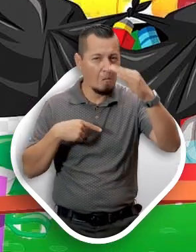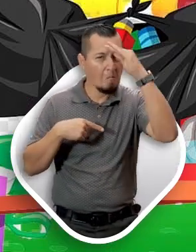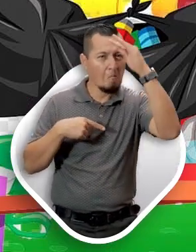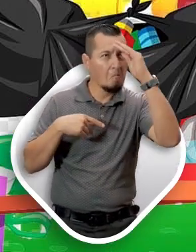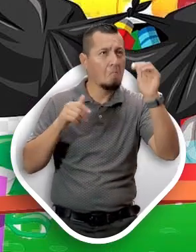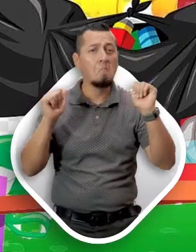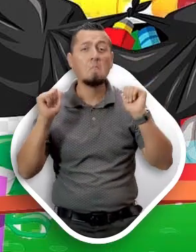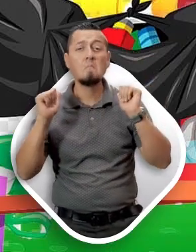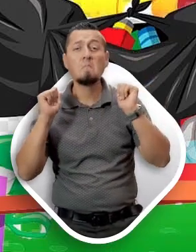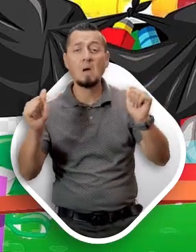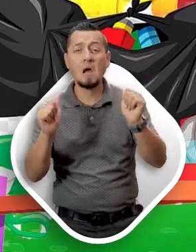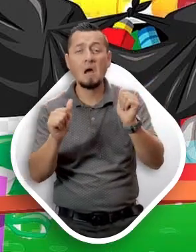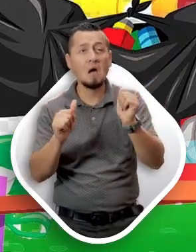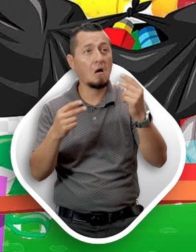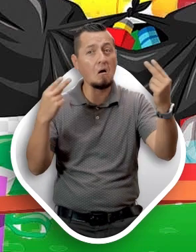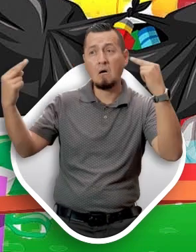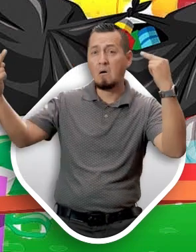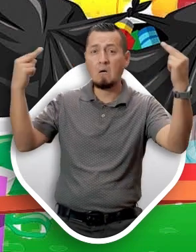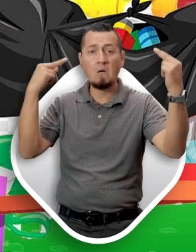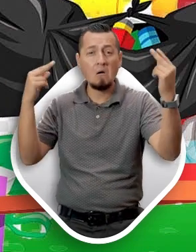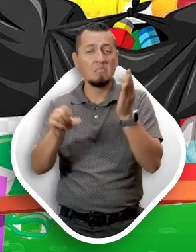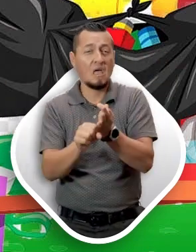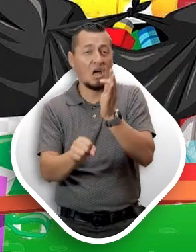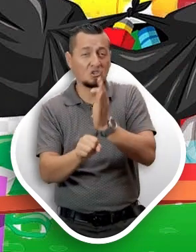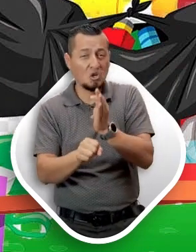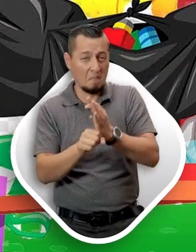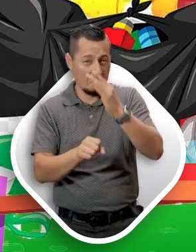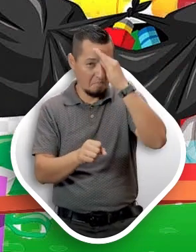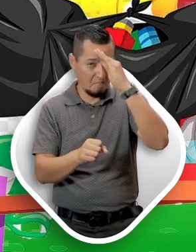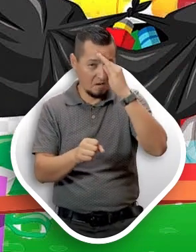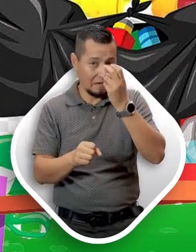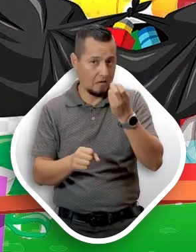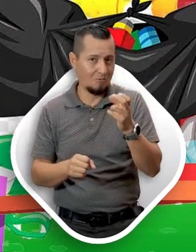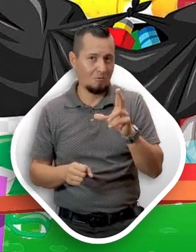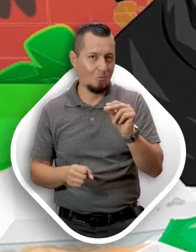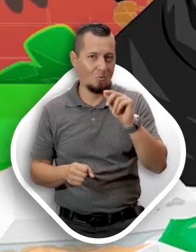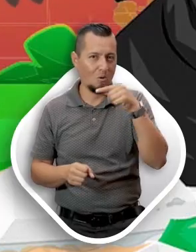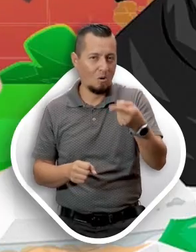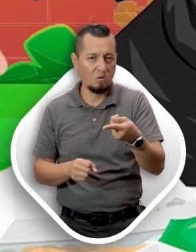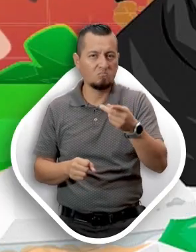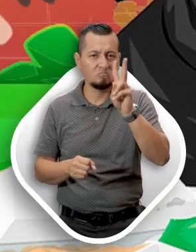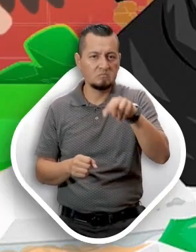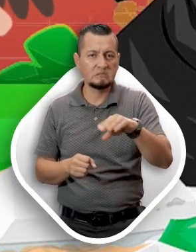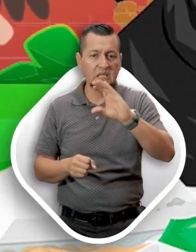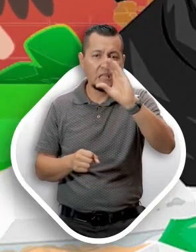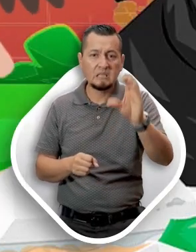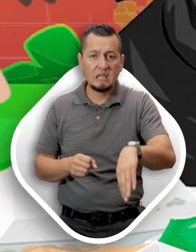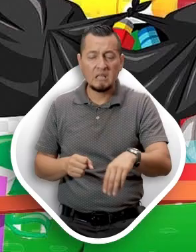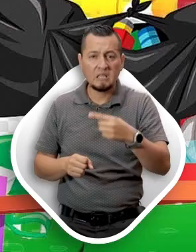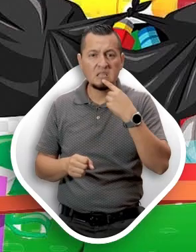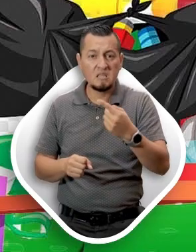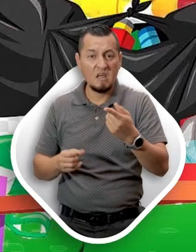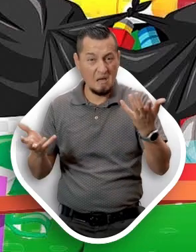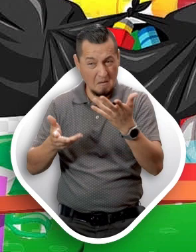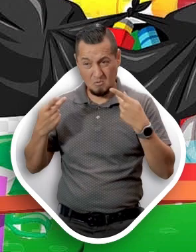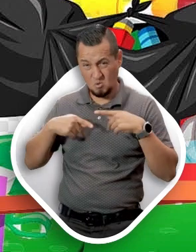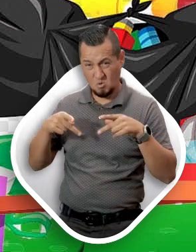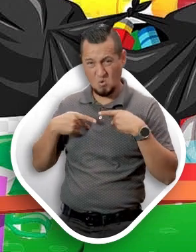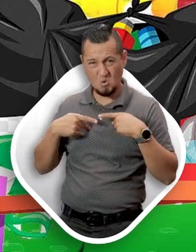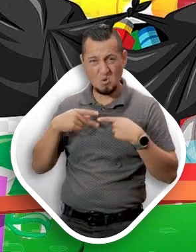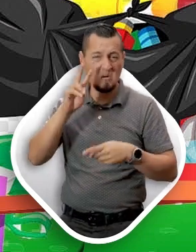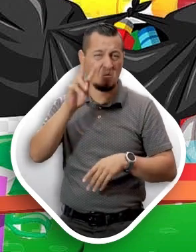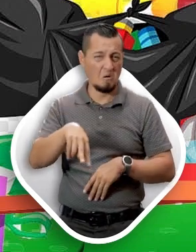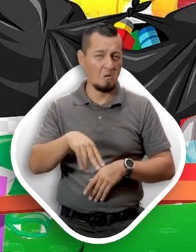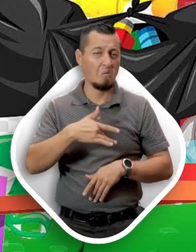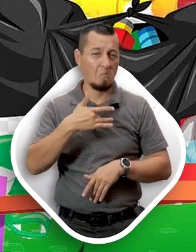pensaron que sería gracioso porque nadie los estaba mirando, pero no lo fue. Es cierto. Quien hizo esto debe